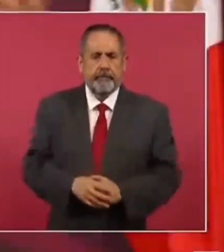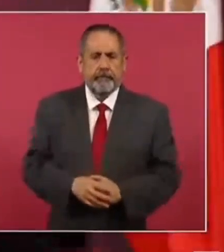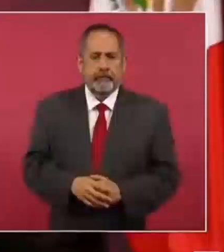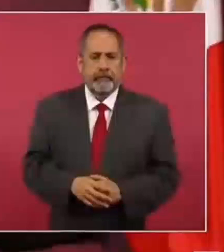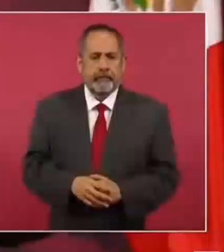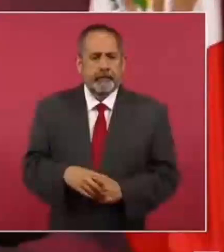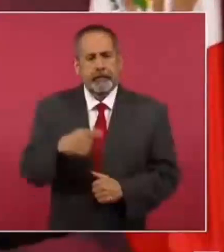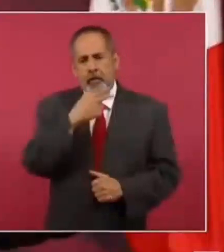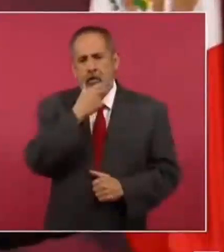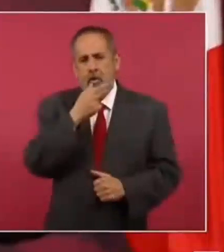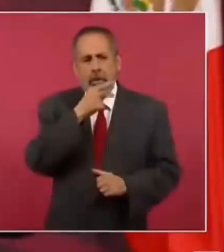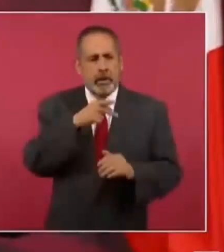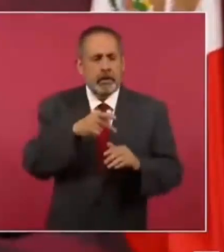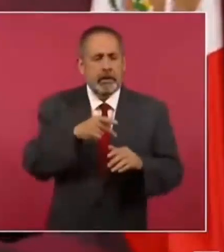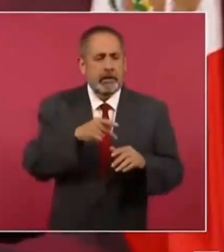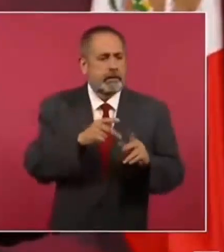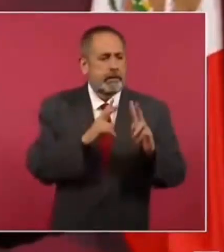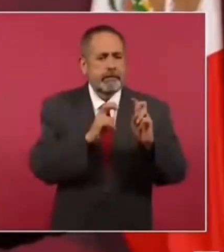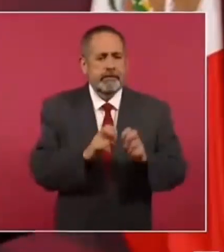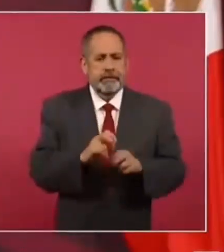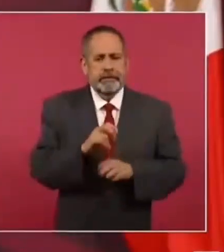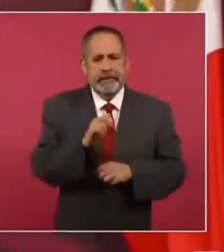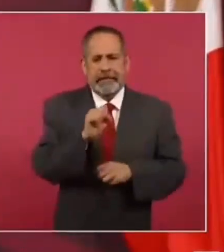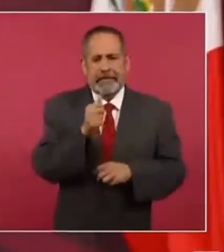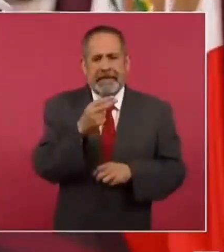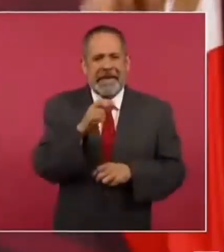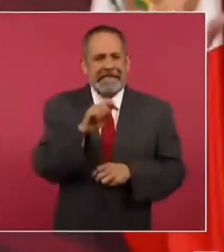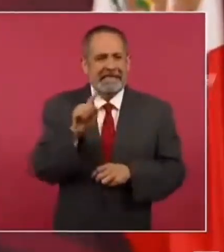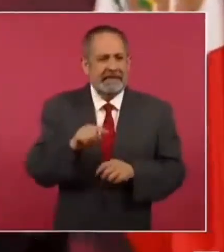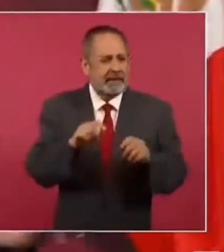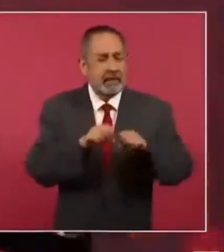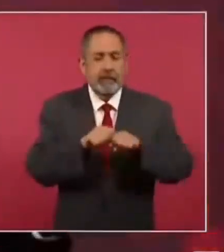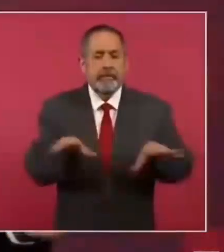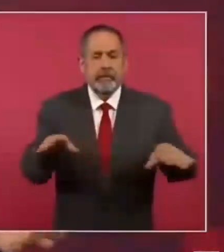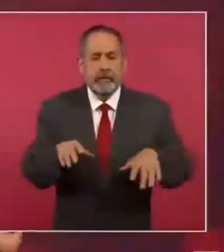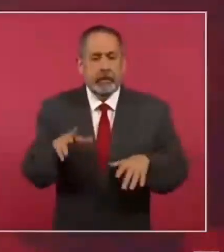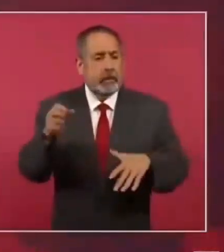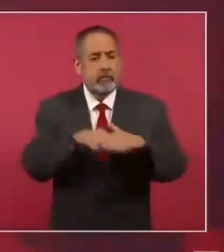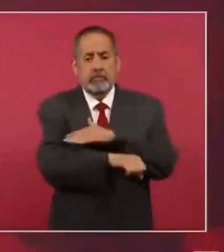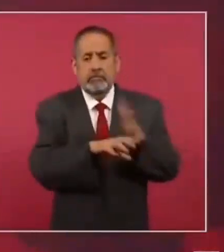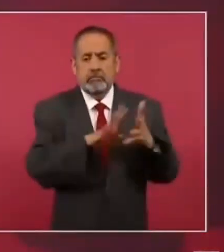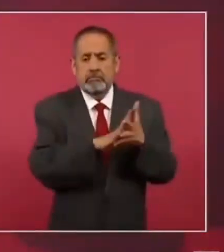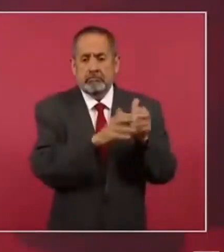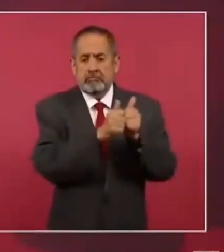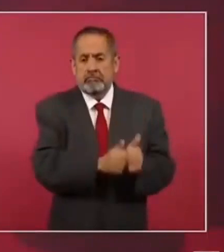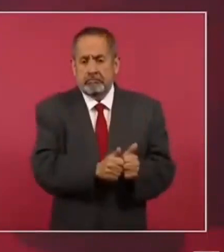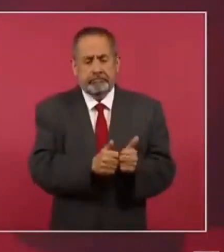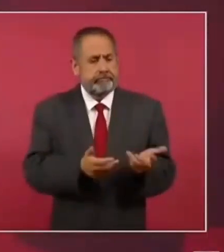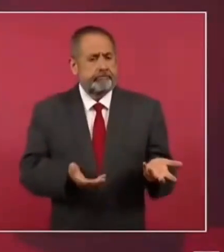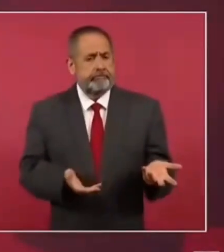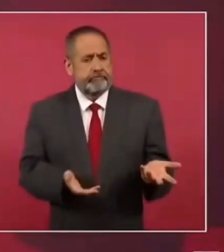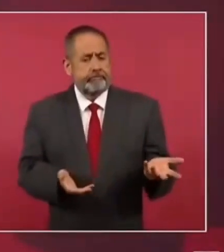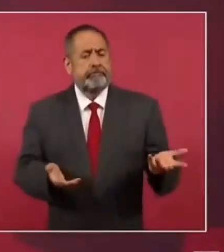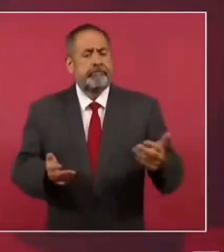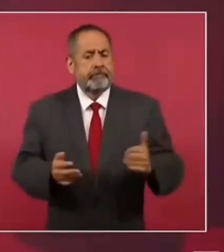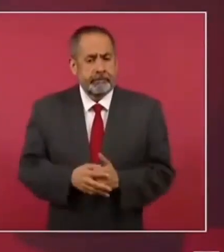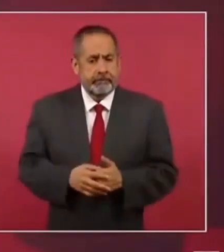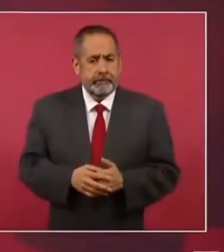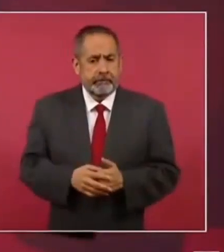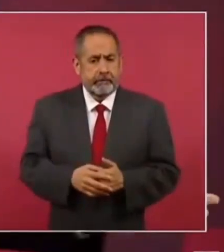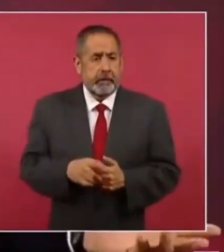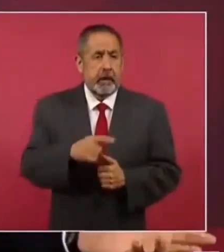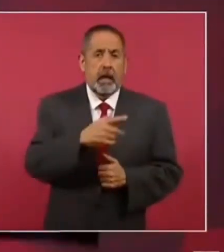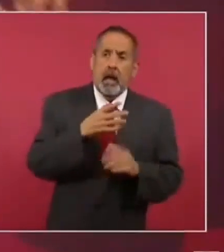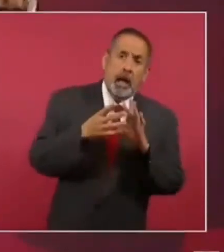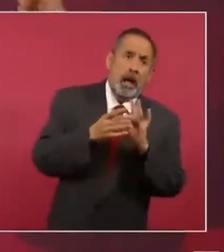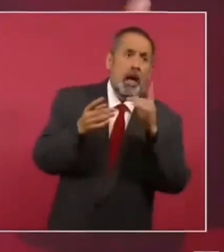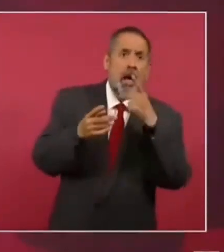a Sainz, lo tienen preso, estos que se rasgan